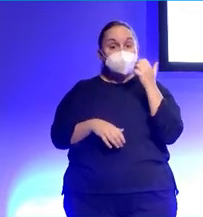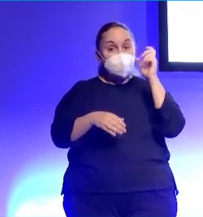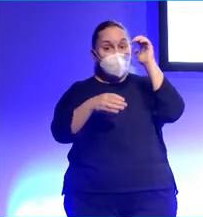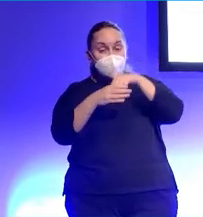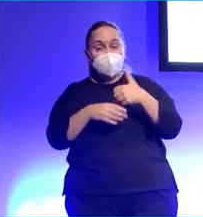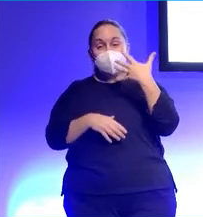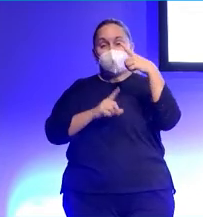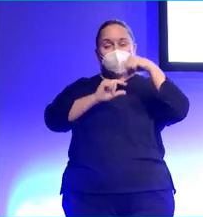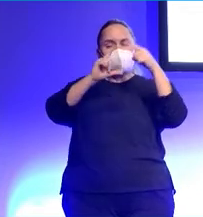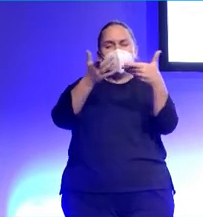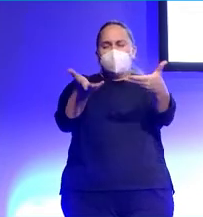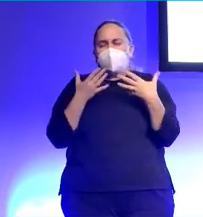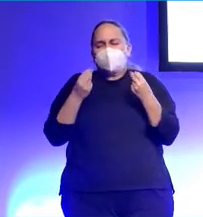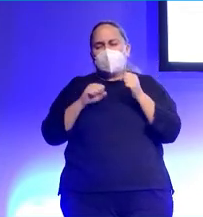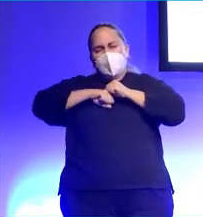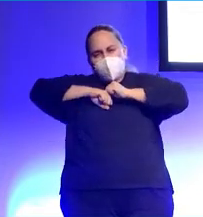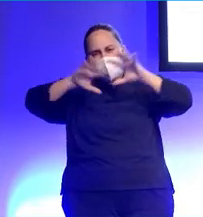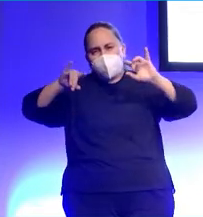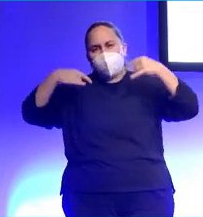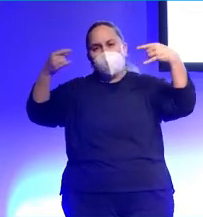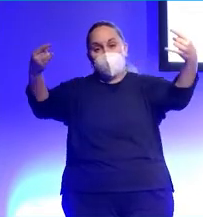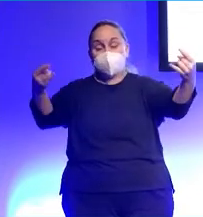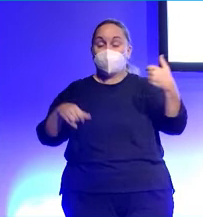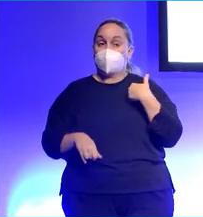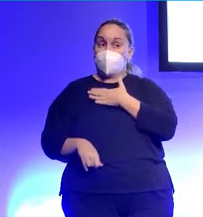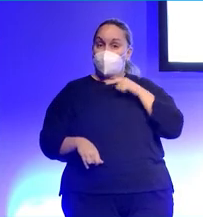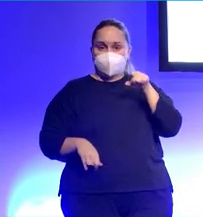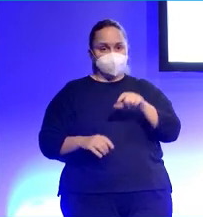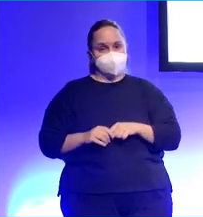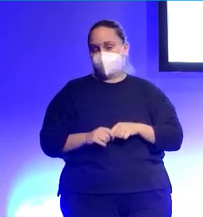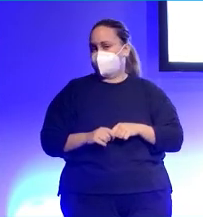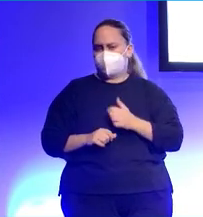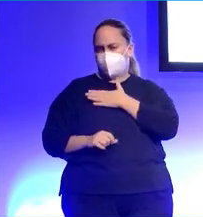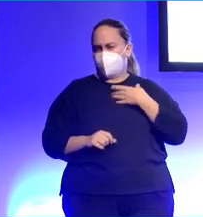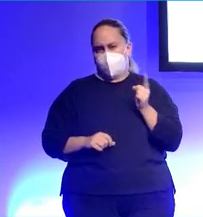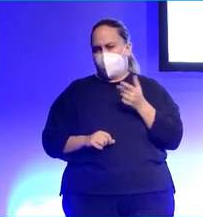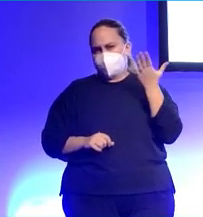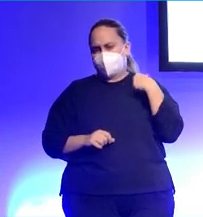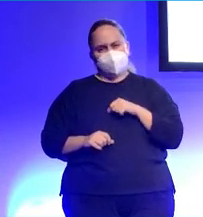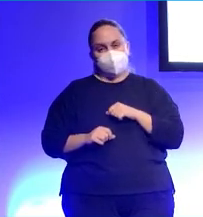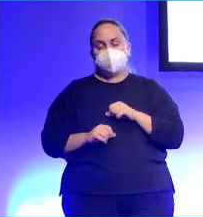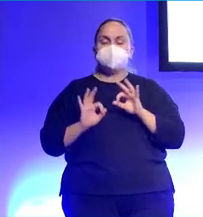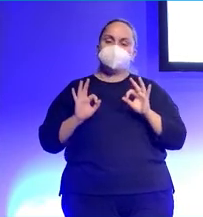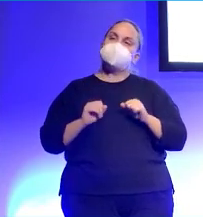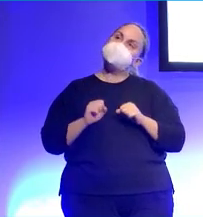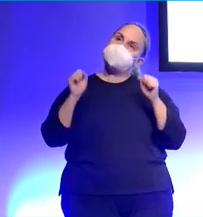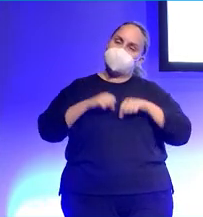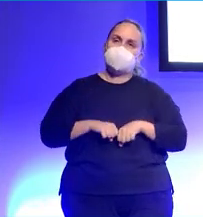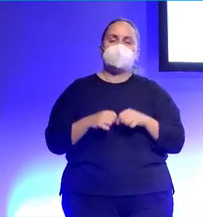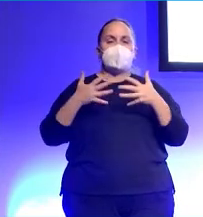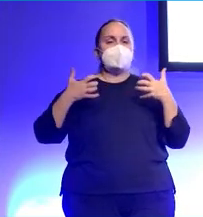a llegar a más gente y no sé qué. Yo no quería caer en hacer ese comentario tan típico y pensaba, bueno,